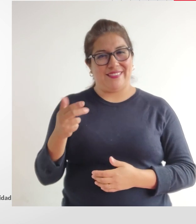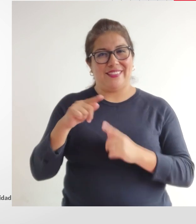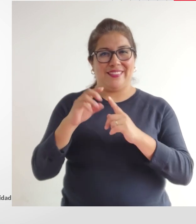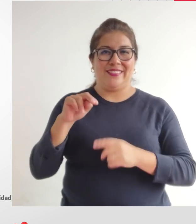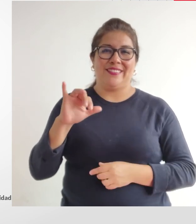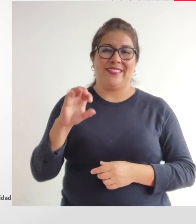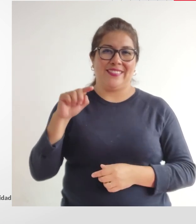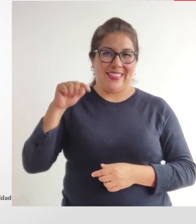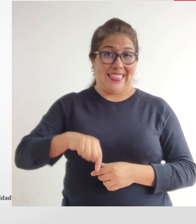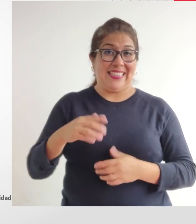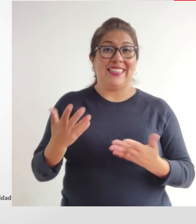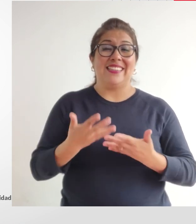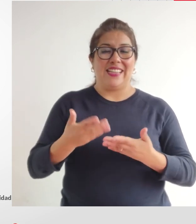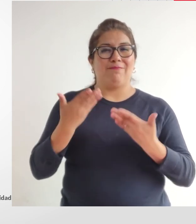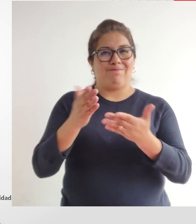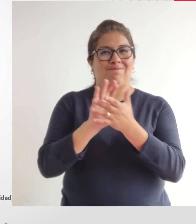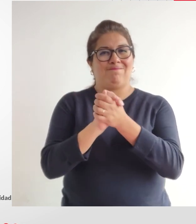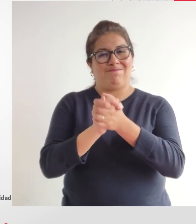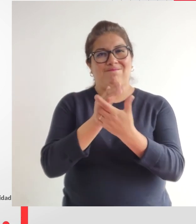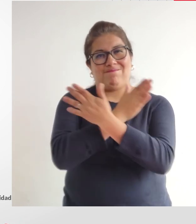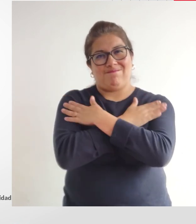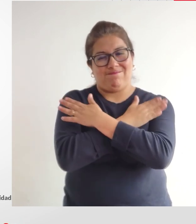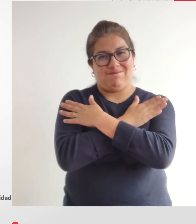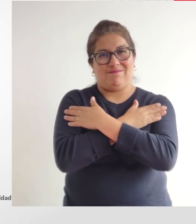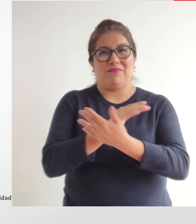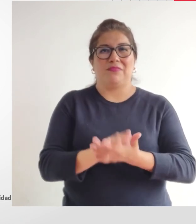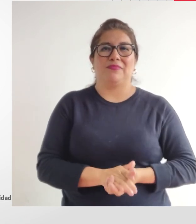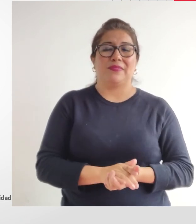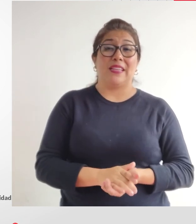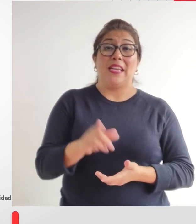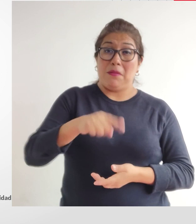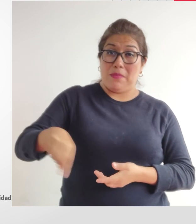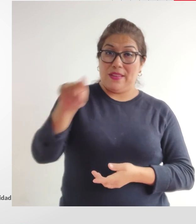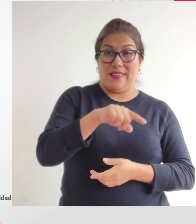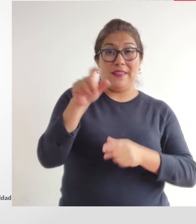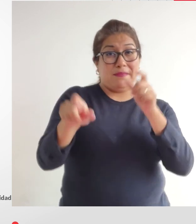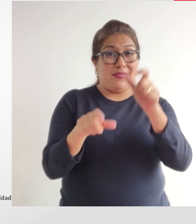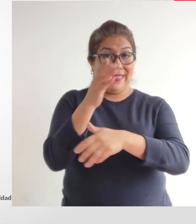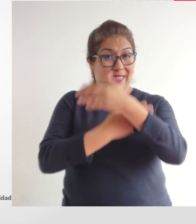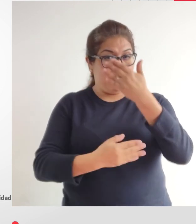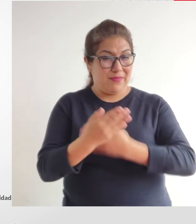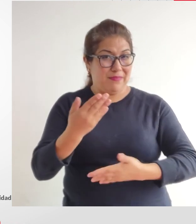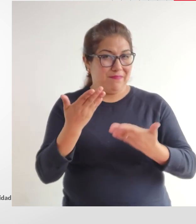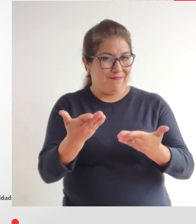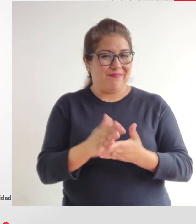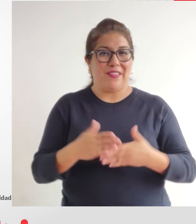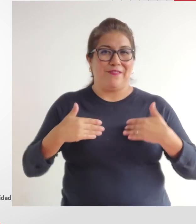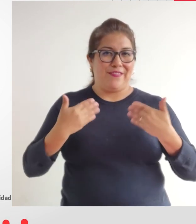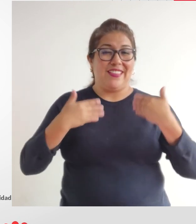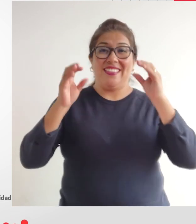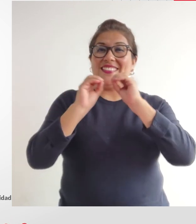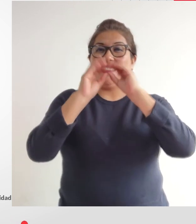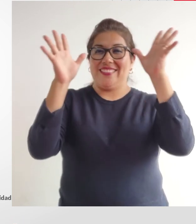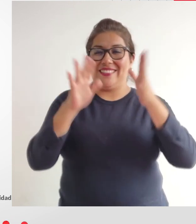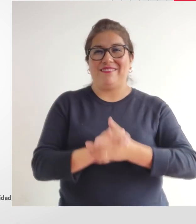Agamara La Barreda aquí un saludo fraterno desde aquí y para todas las personas con discapacidad un